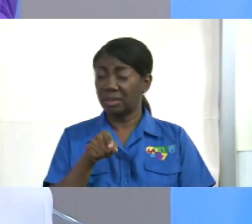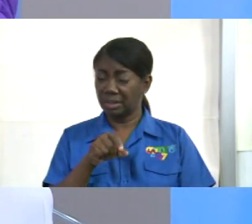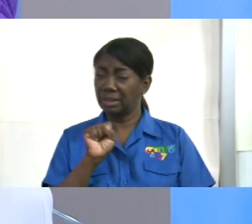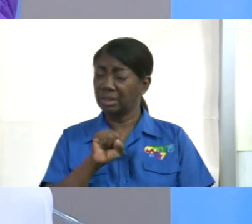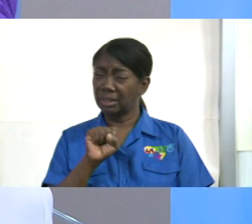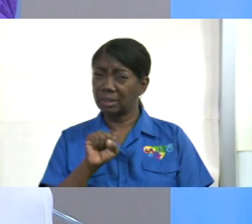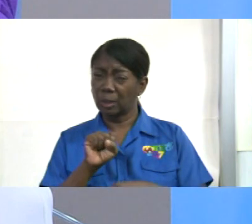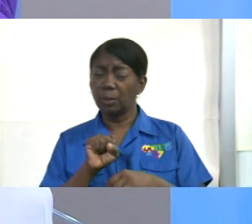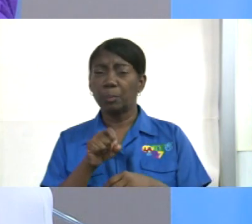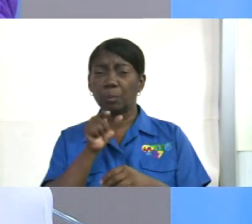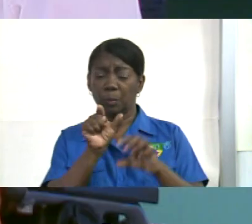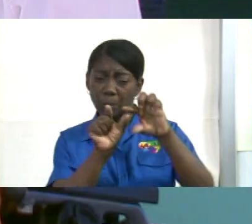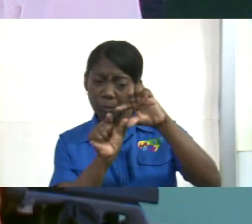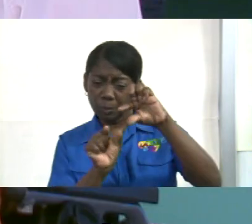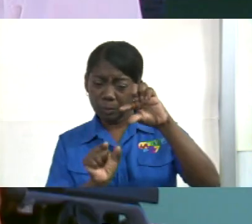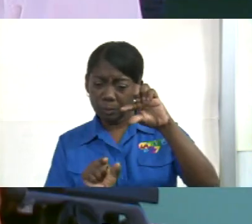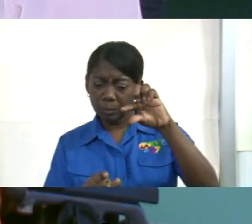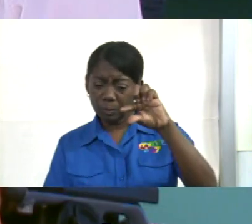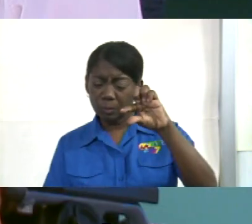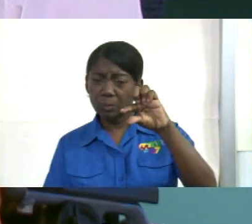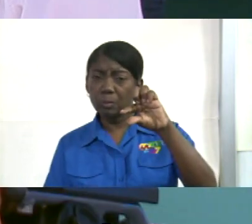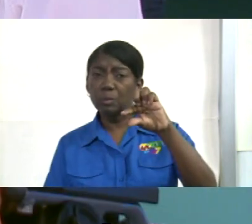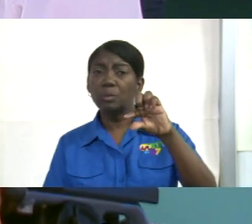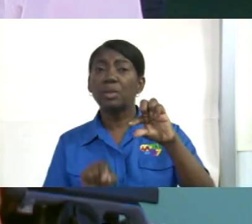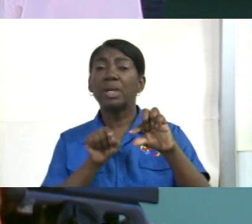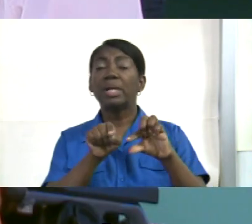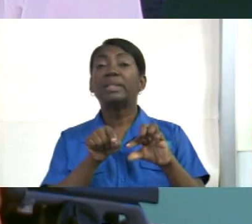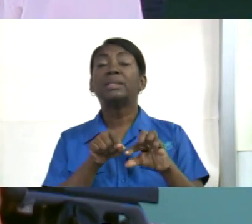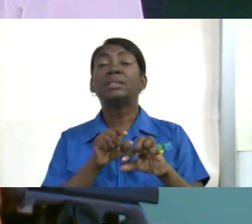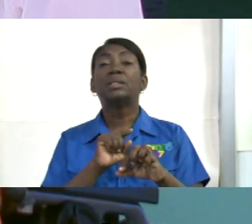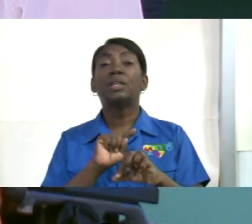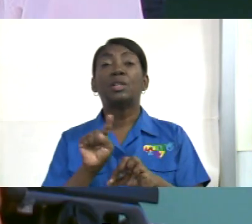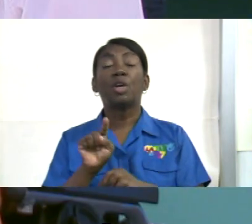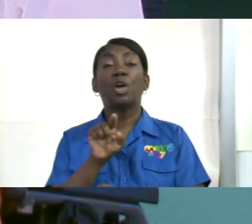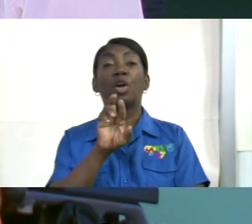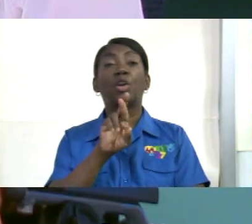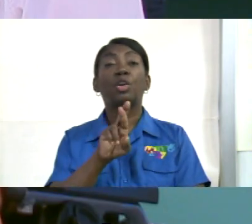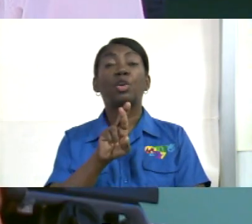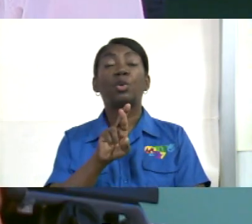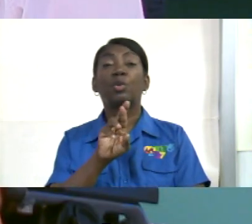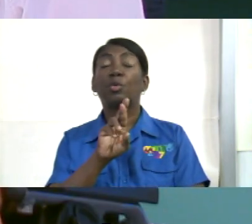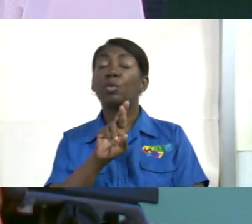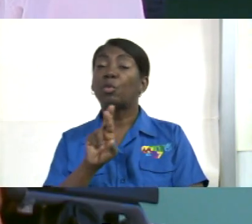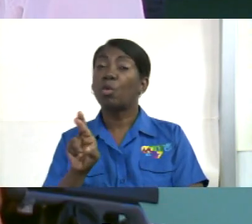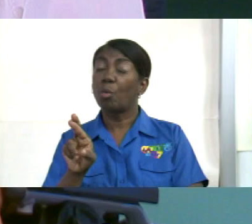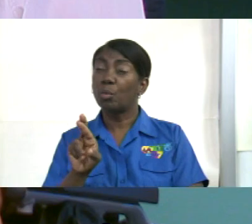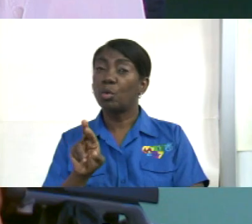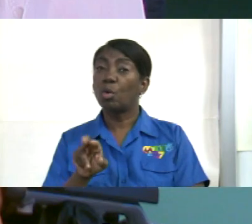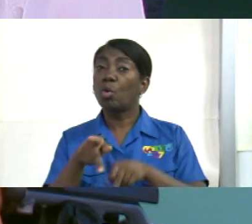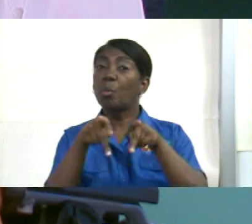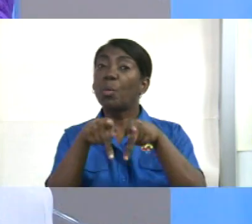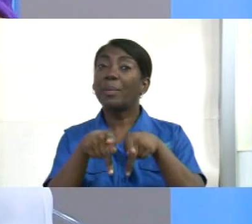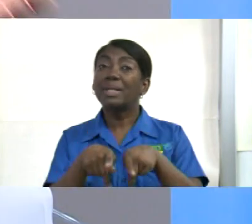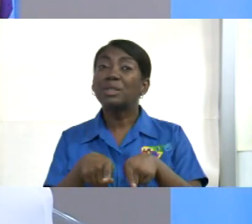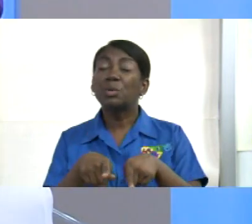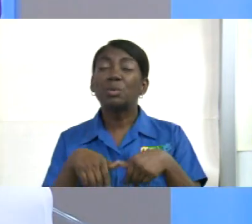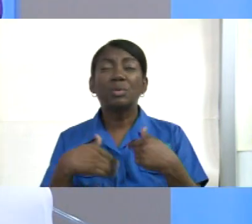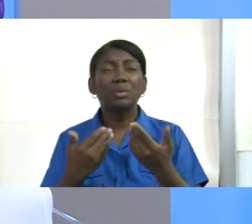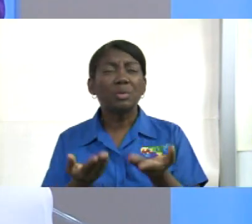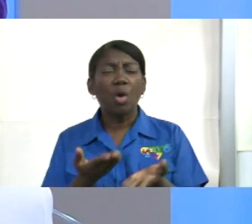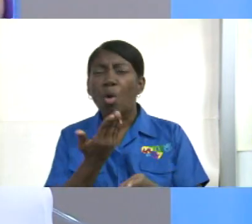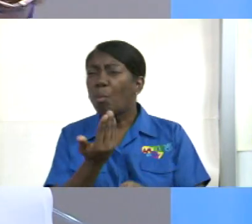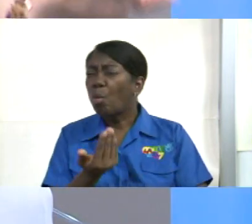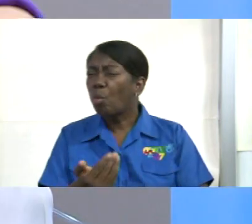grandemente, sino Rómulo como persona, como